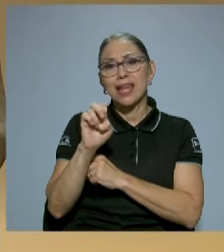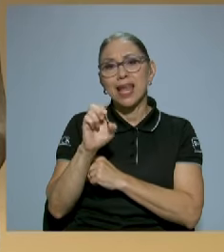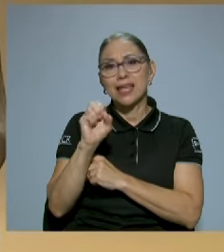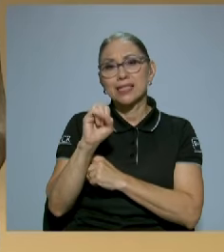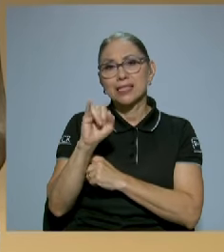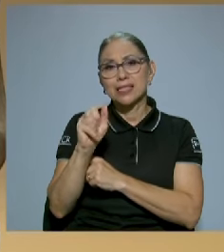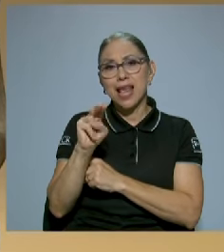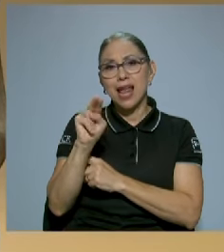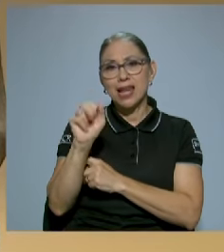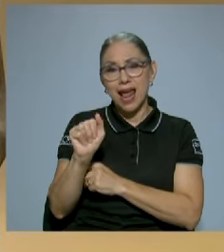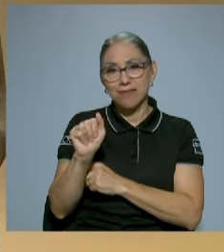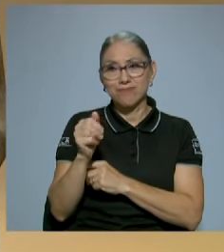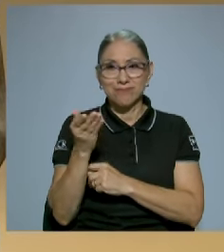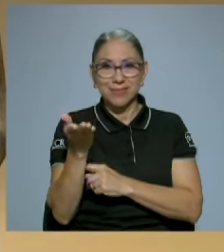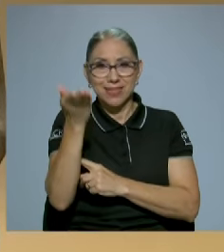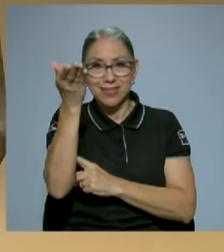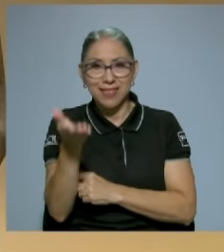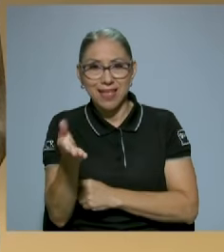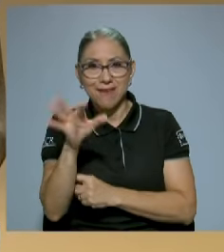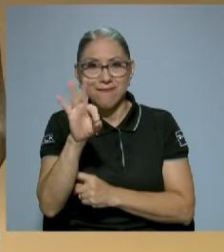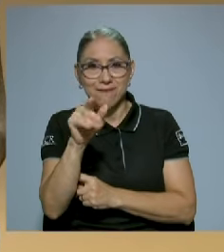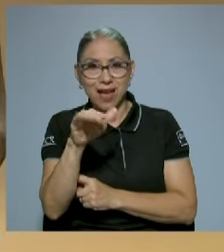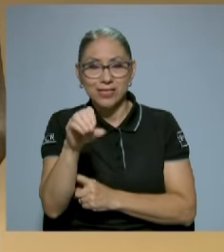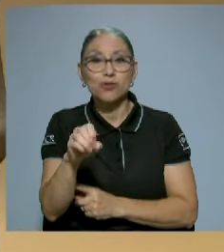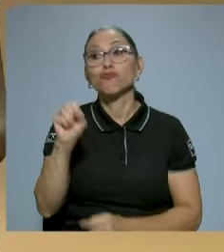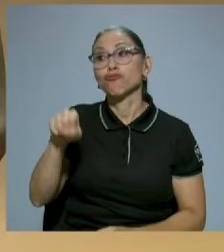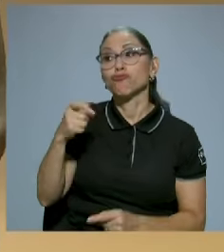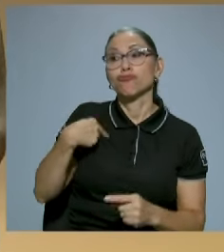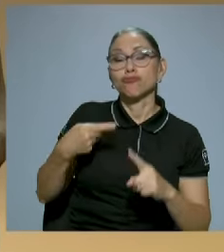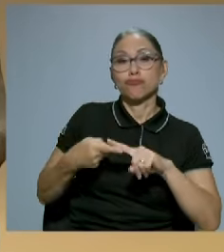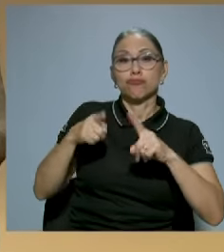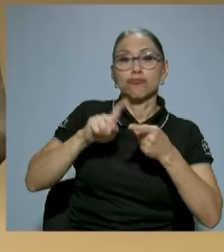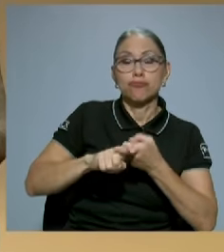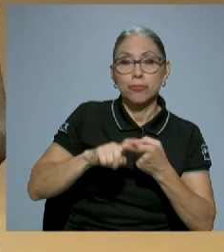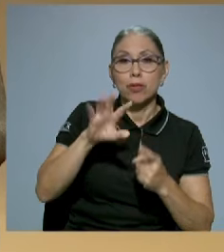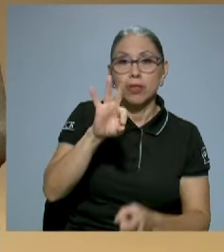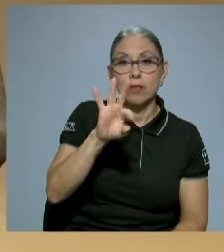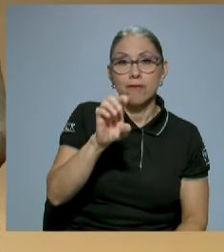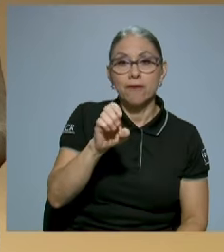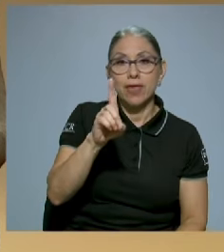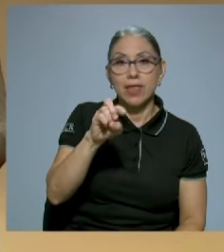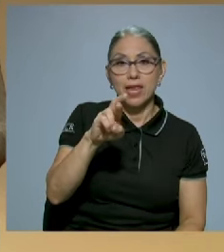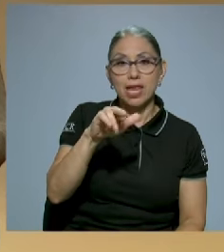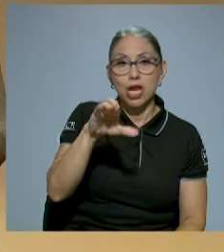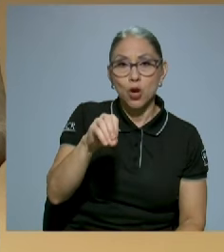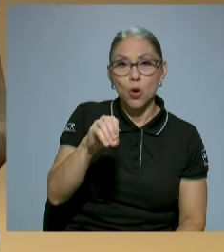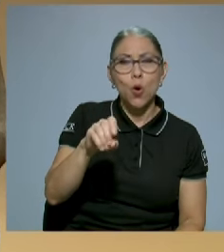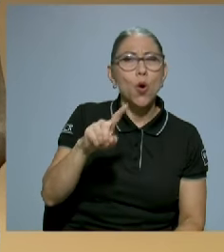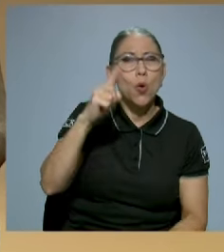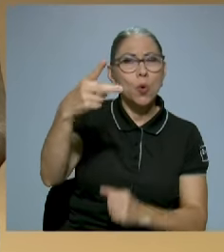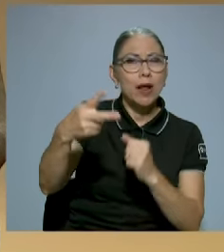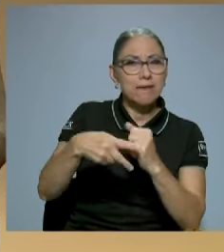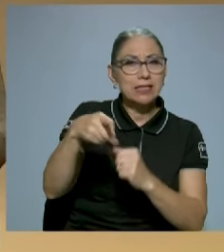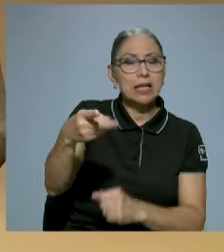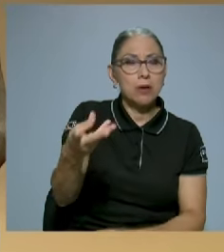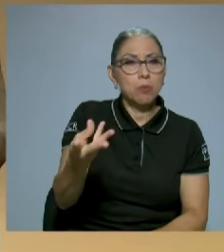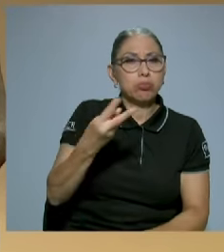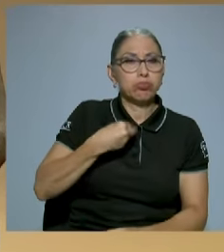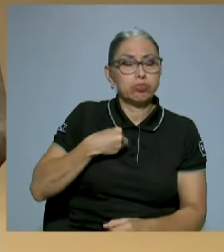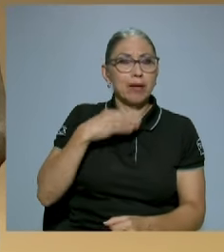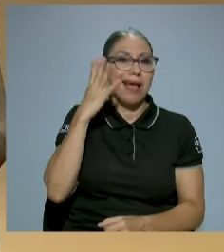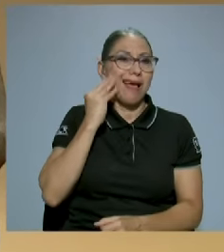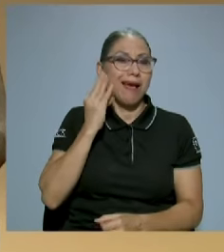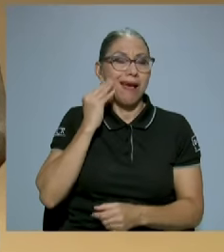bastante... yo era buen amigo de don Federico y en una ocasión me contó inclusive anécdotas personales que tuvo